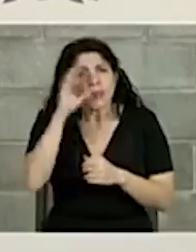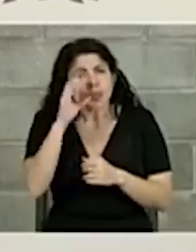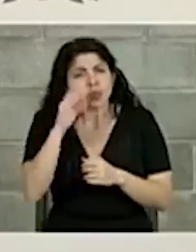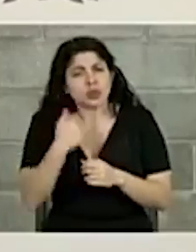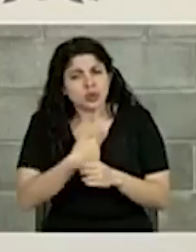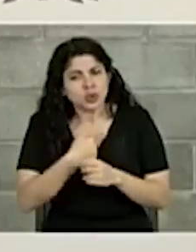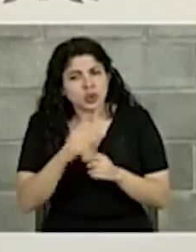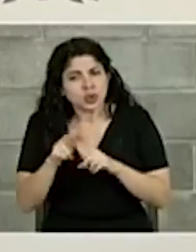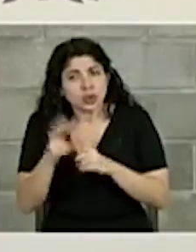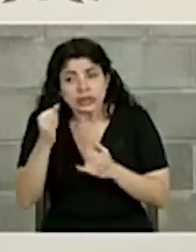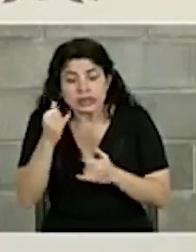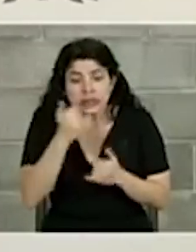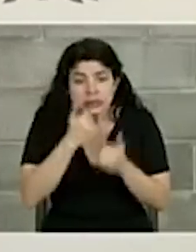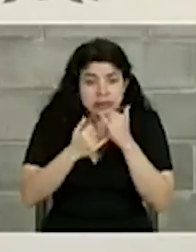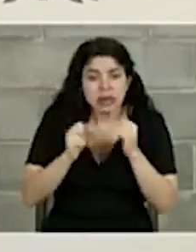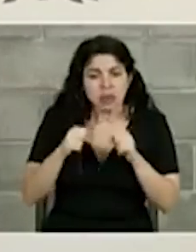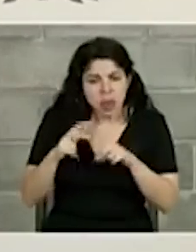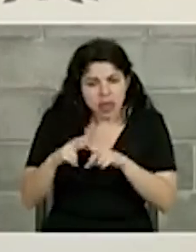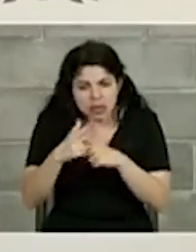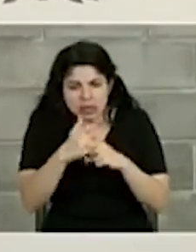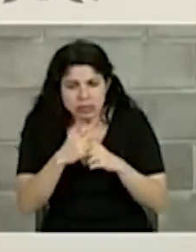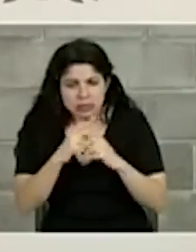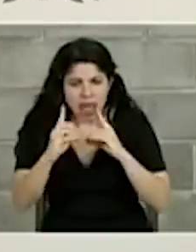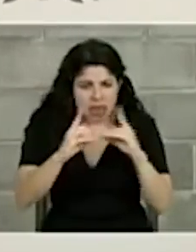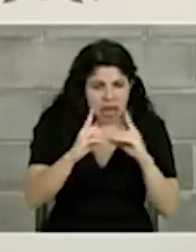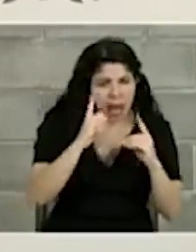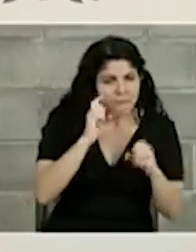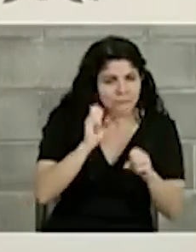enmendaremos y dialogaremos para hacerlo mejor